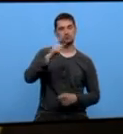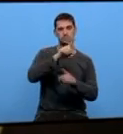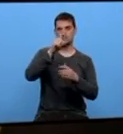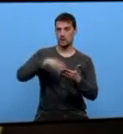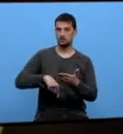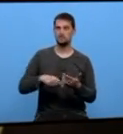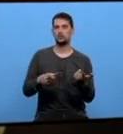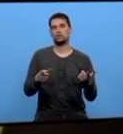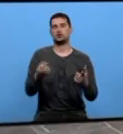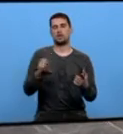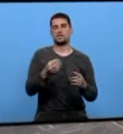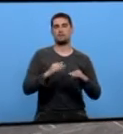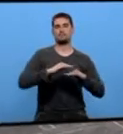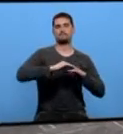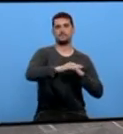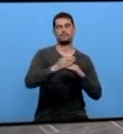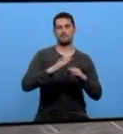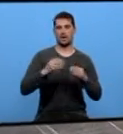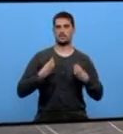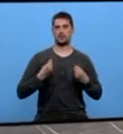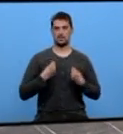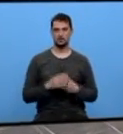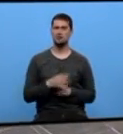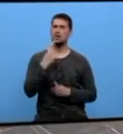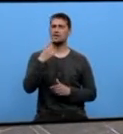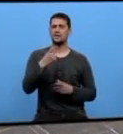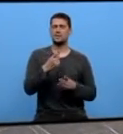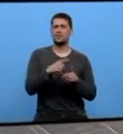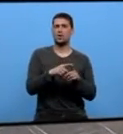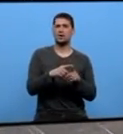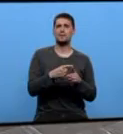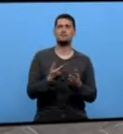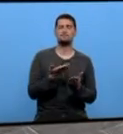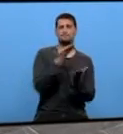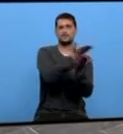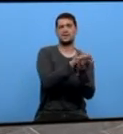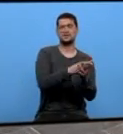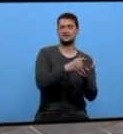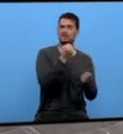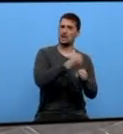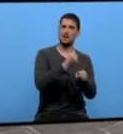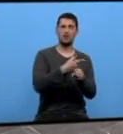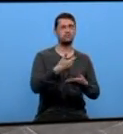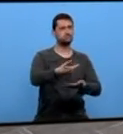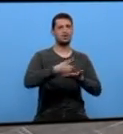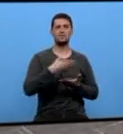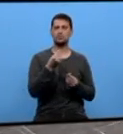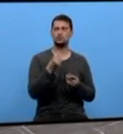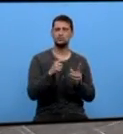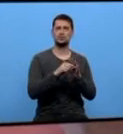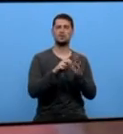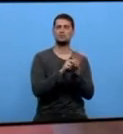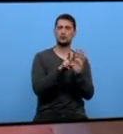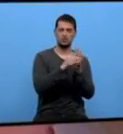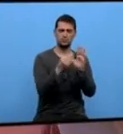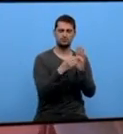cuestión de supervivencia. O mercado laboral está moi mal e te piden moitos certificados e moitos estudios que eu non los tengo.